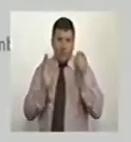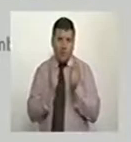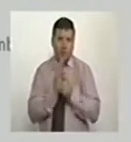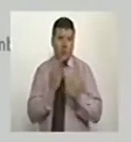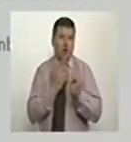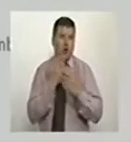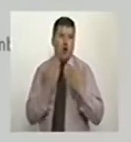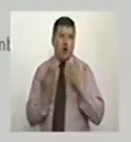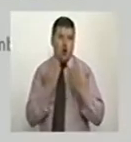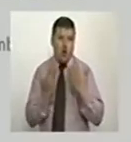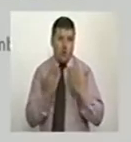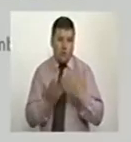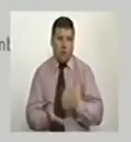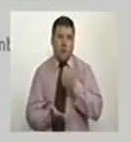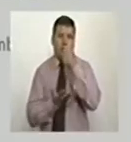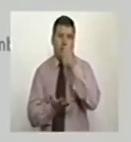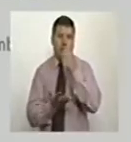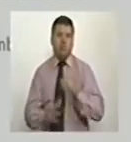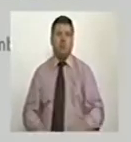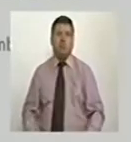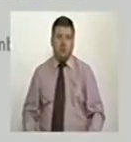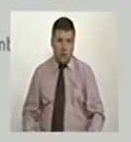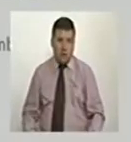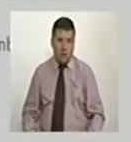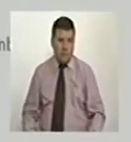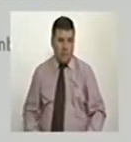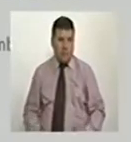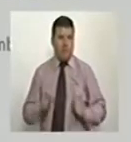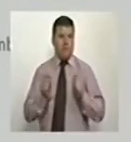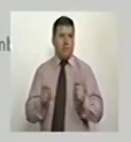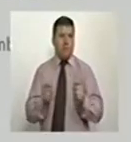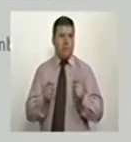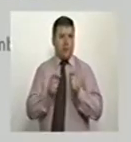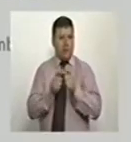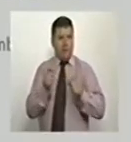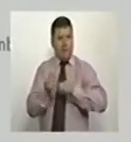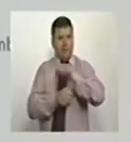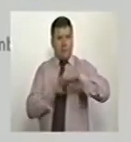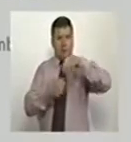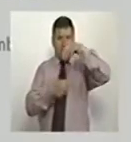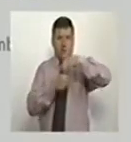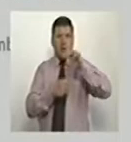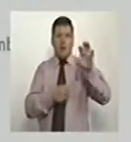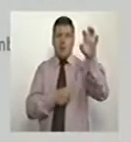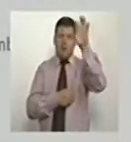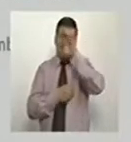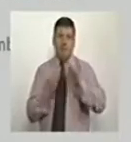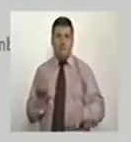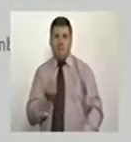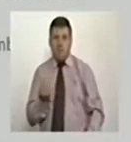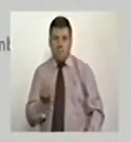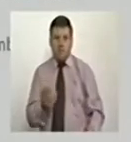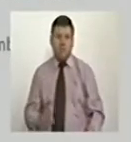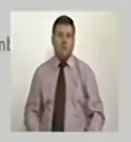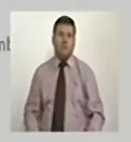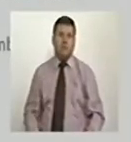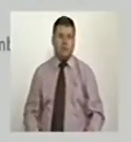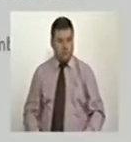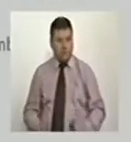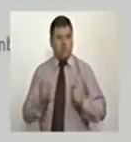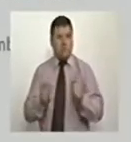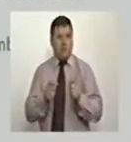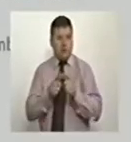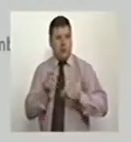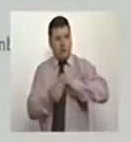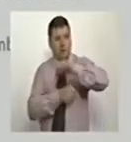confianza al inversionista, contribuir a una sana expansión económica de los países miembros, contribuir a